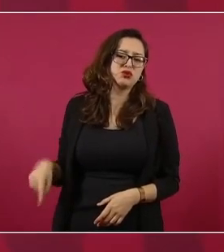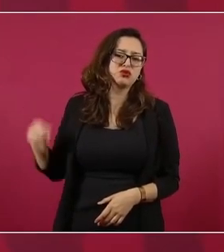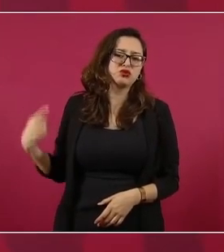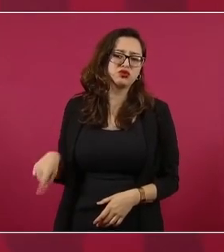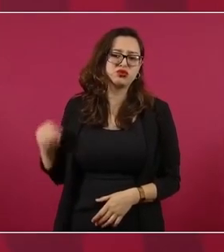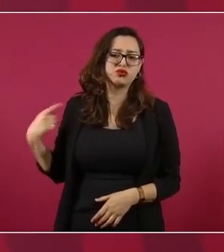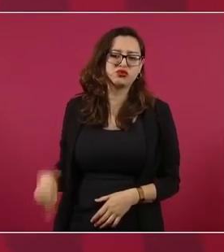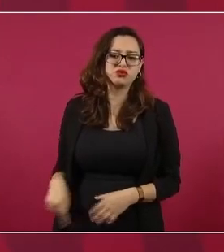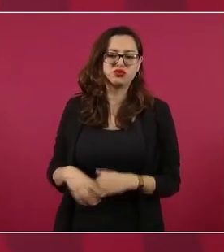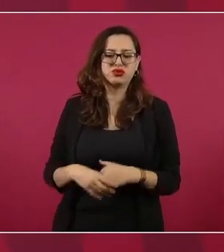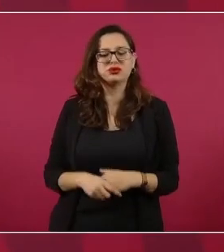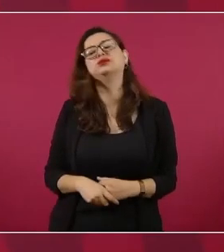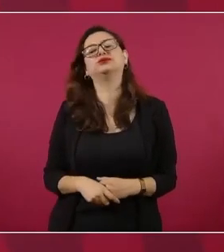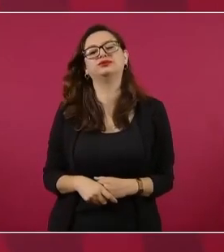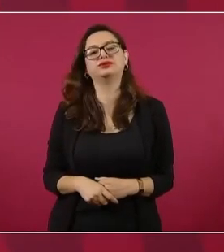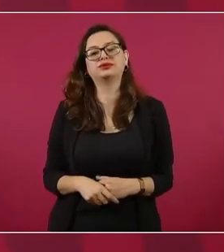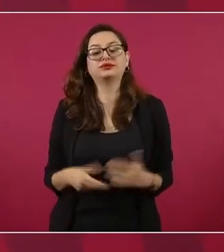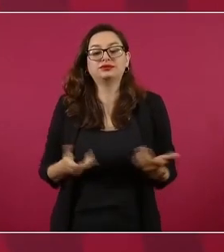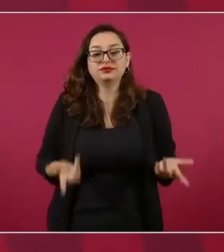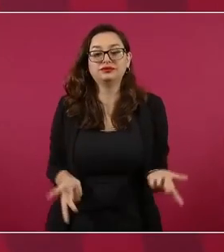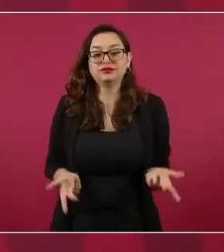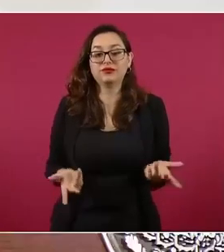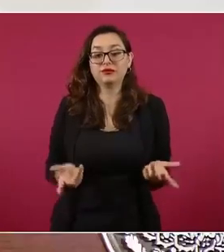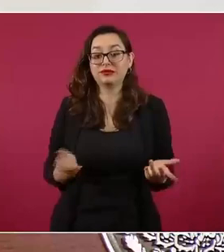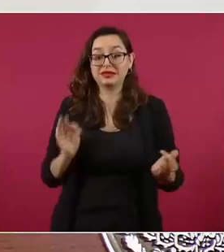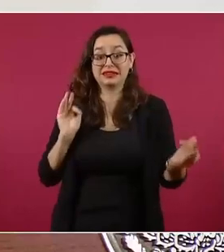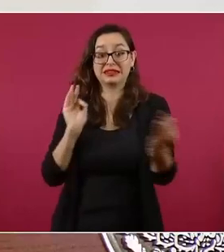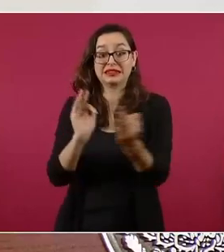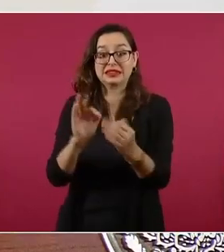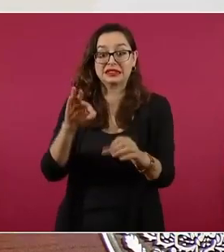Y no querían que yo apareciera en la boleta.